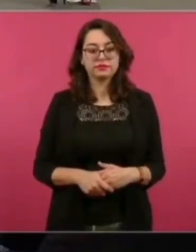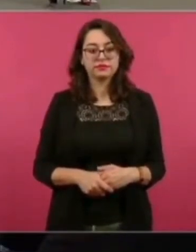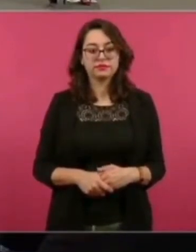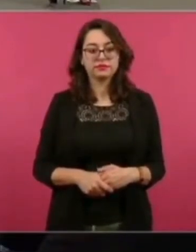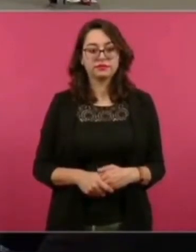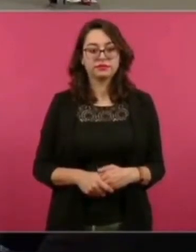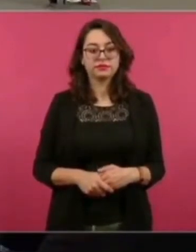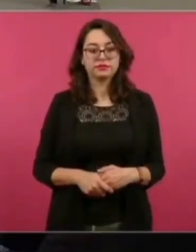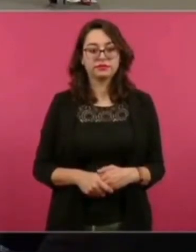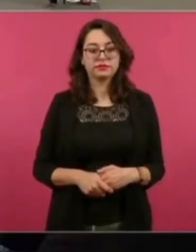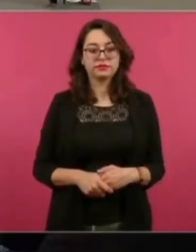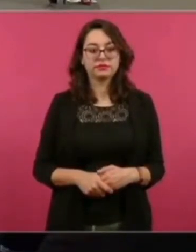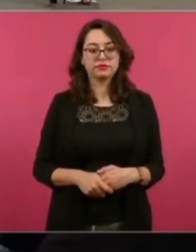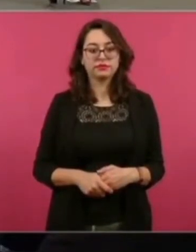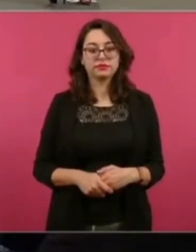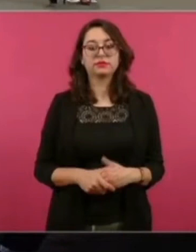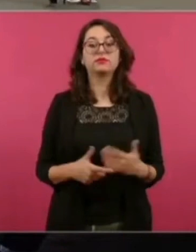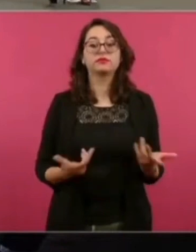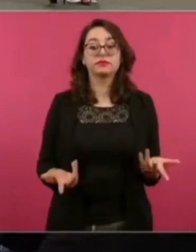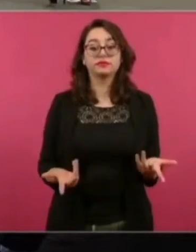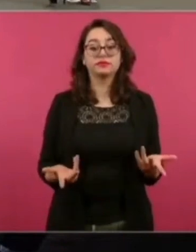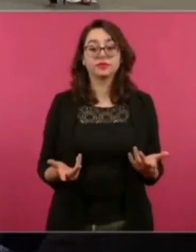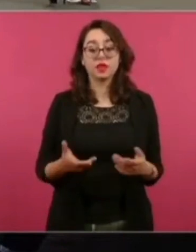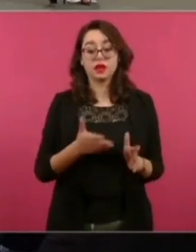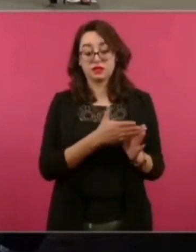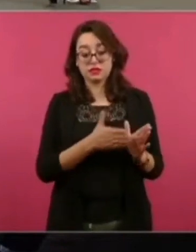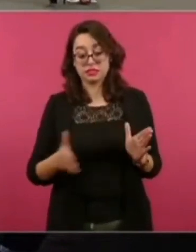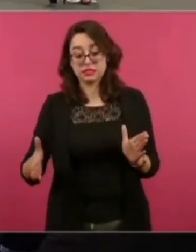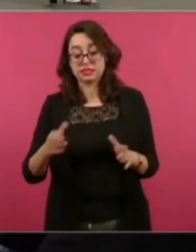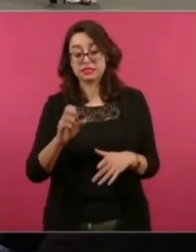hablamos de 36% de devaluación.